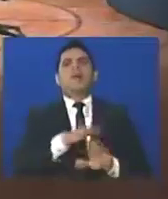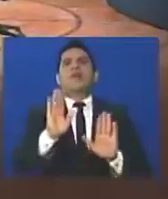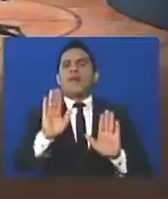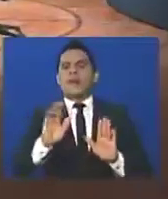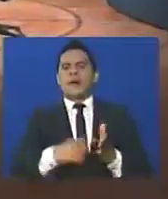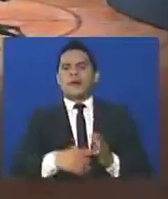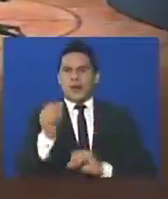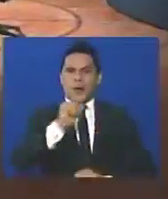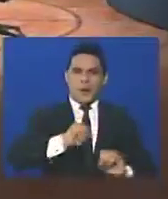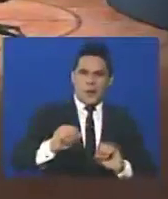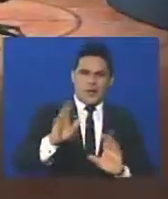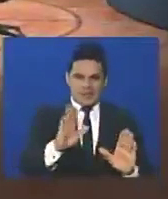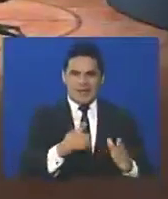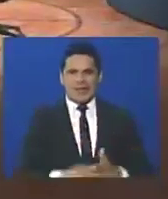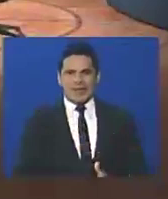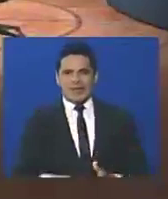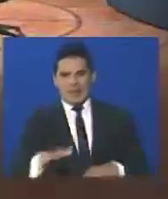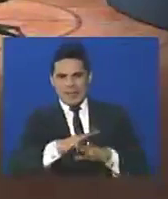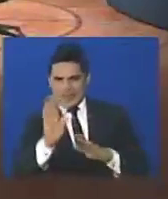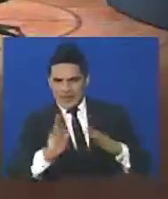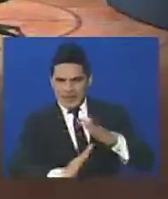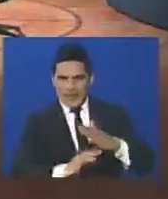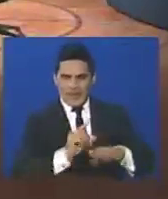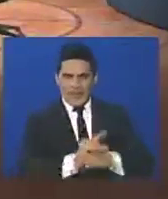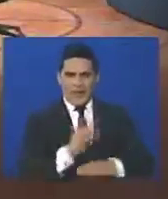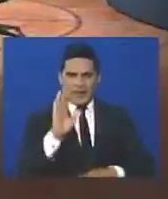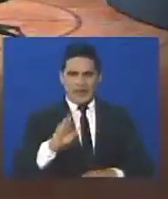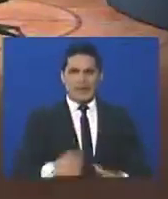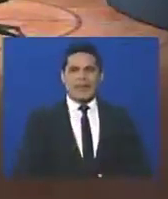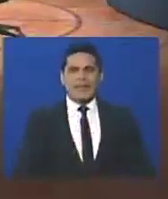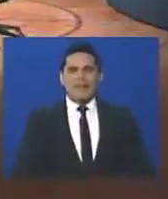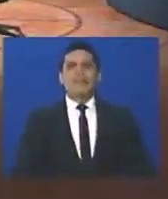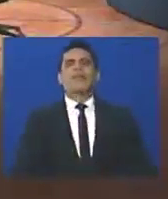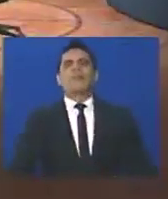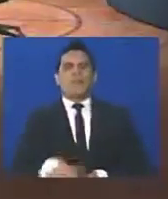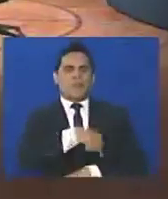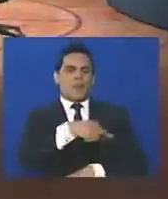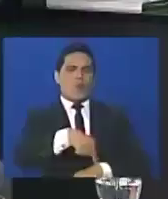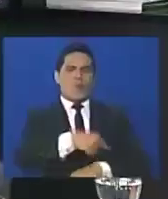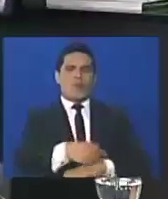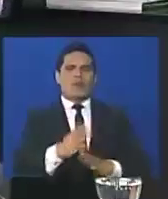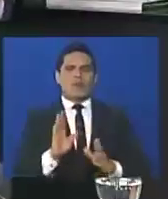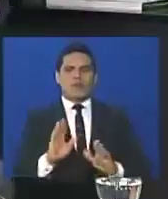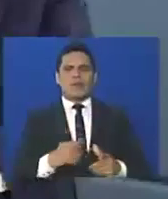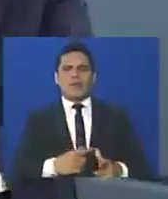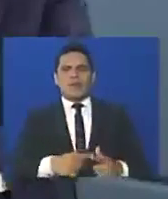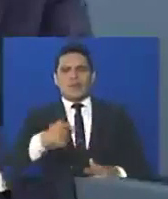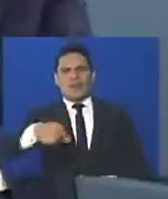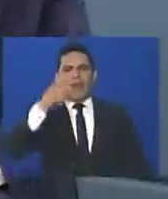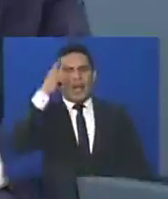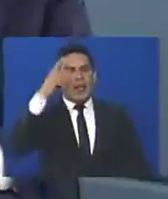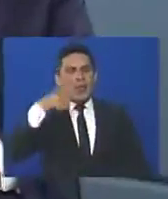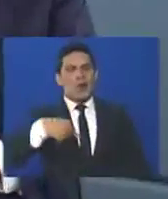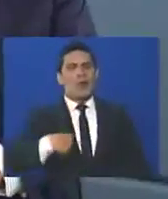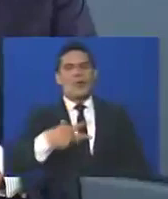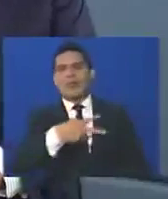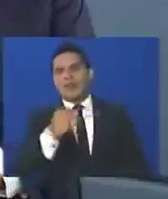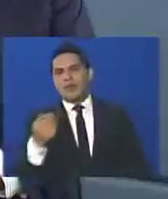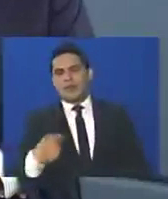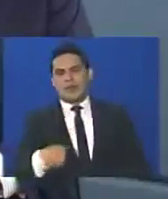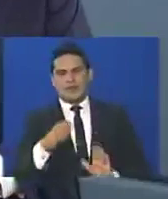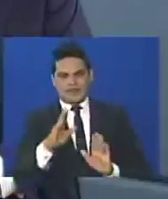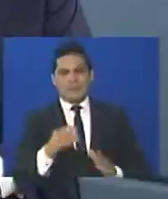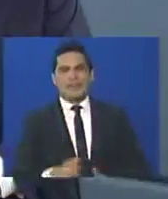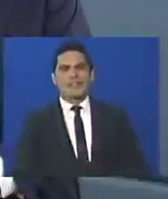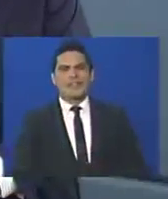no, pero no soy yo, no soy, pero yo no he dado el debate en ese momento, pero es que tú estás aquí todos los días, yo no, no soy yo,